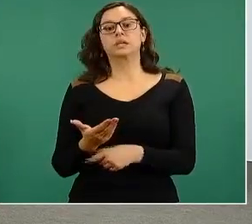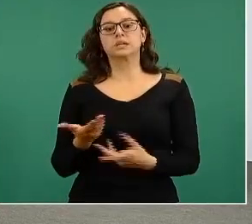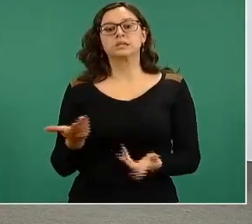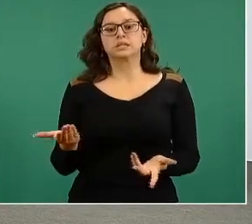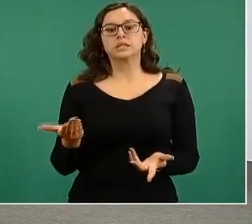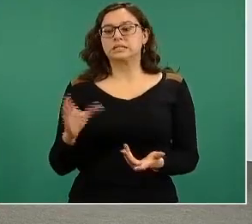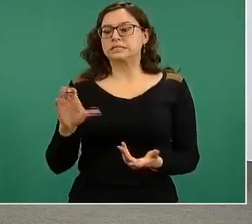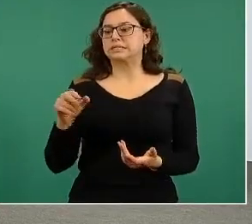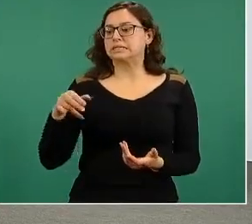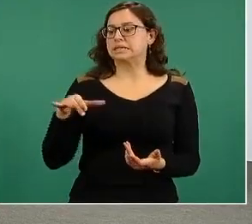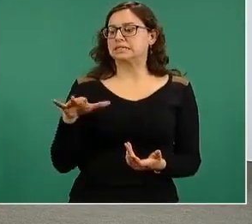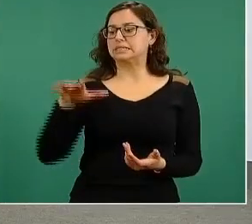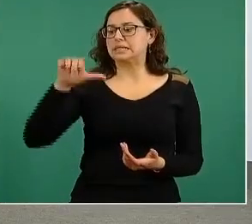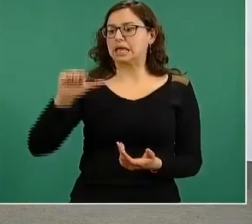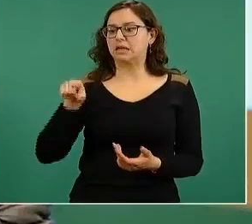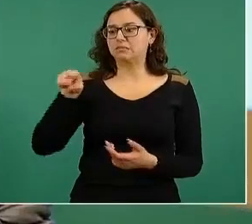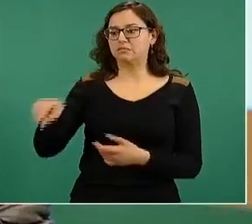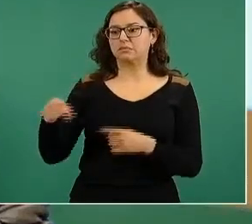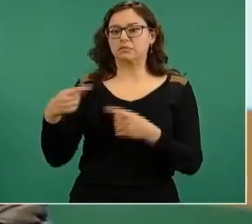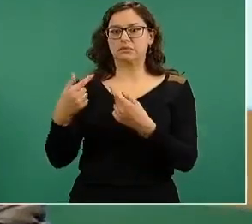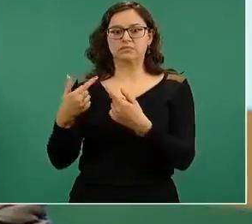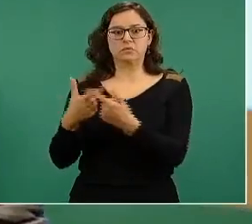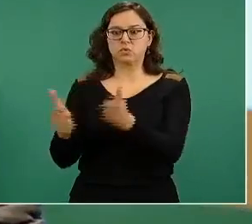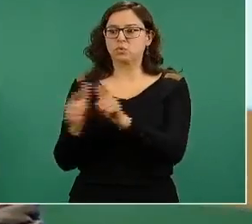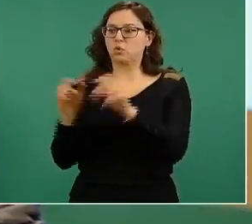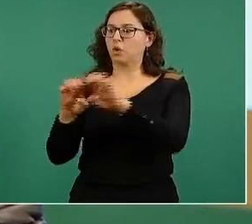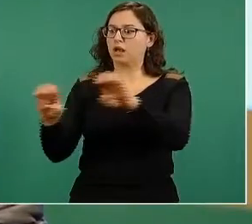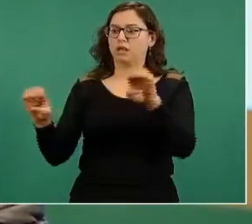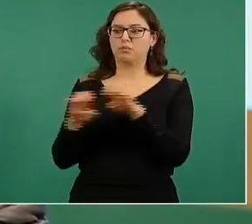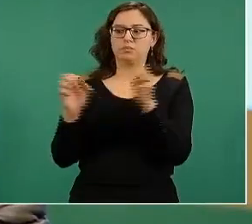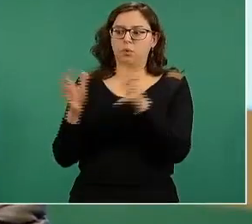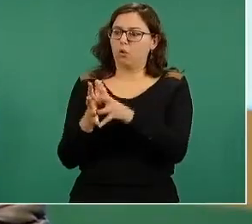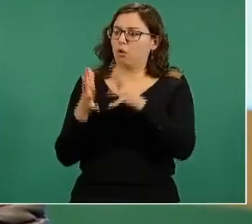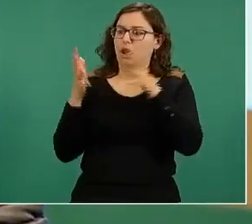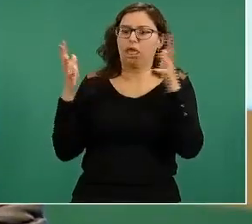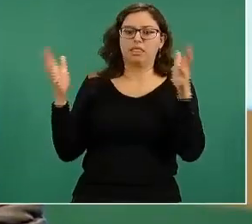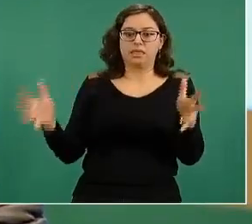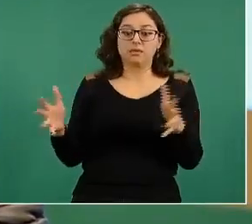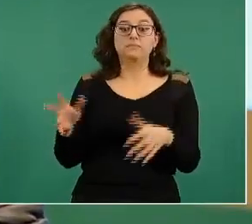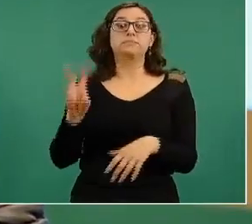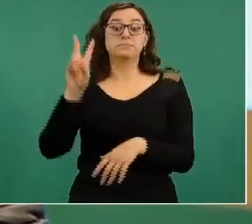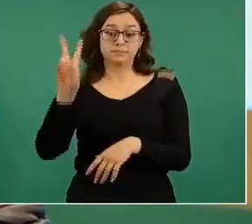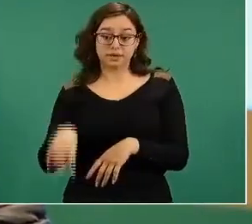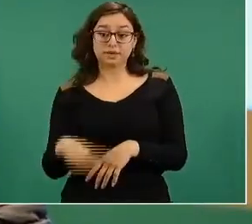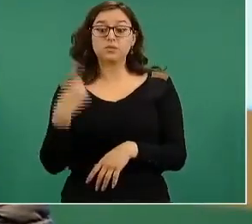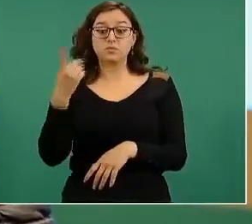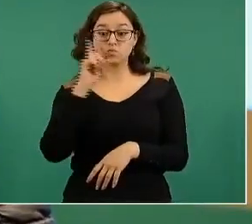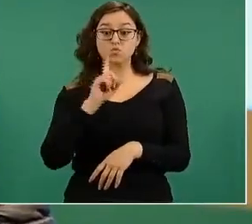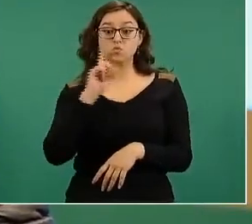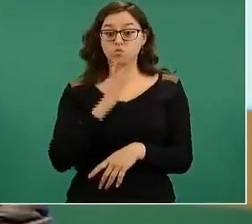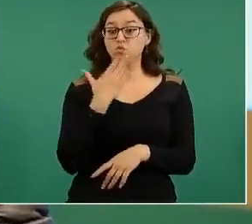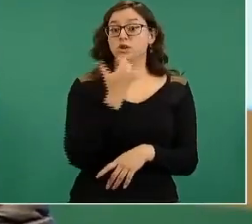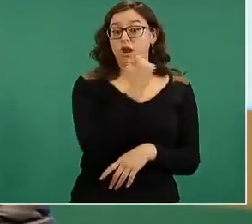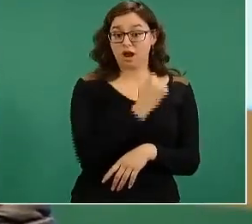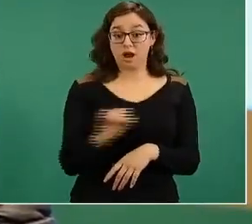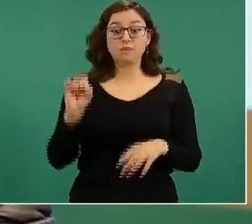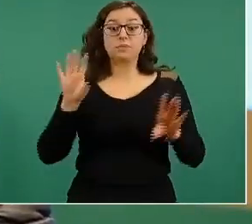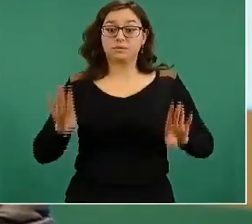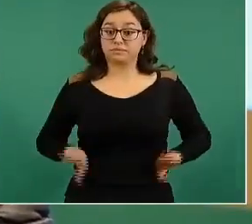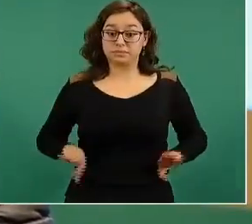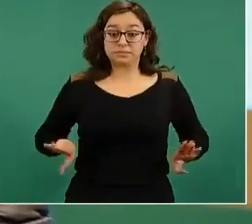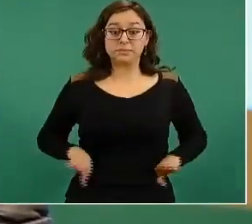todo un gran equipo, pierde a una extraordinaria mujer y